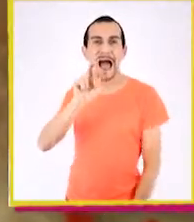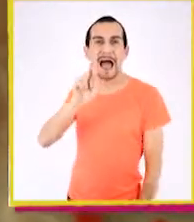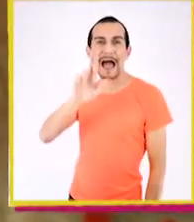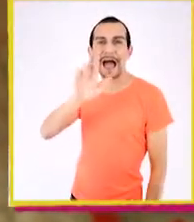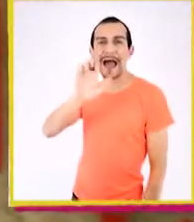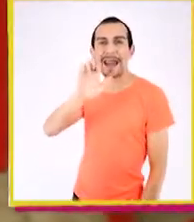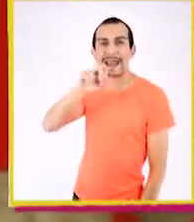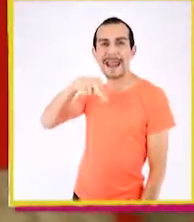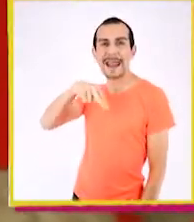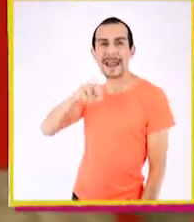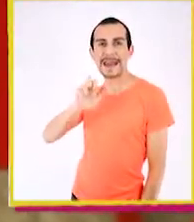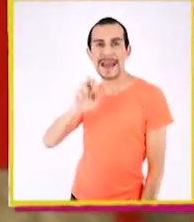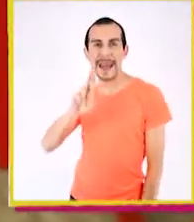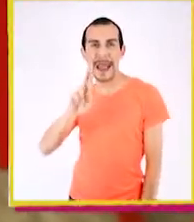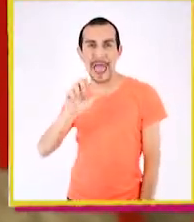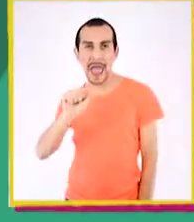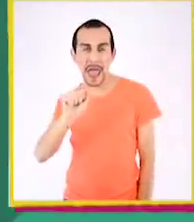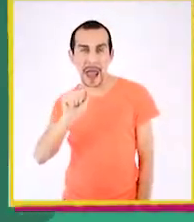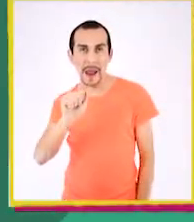Arenera.